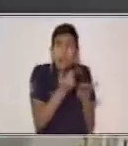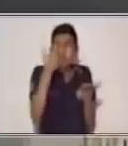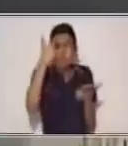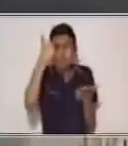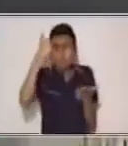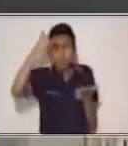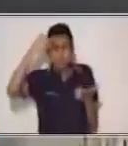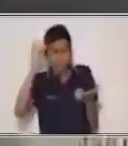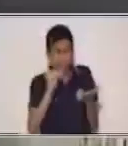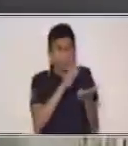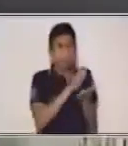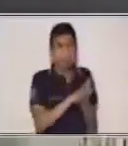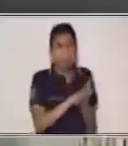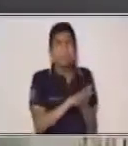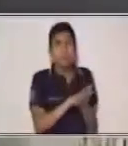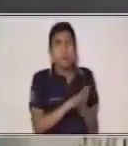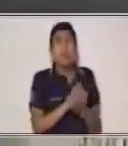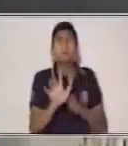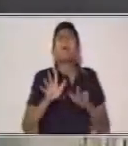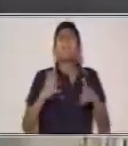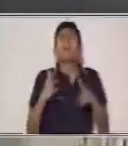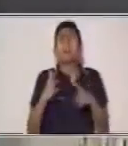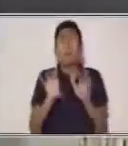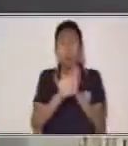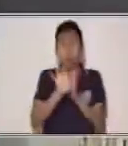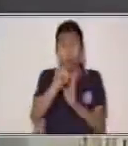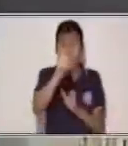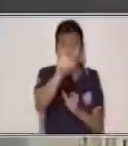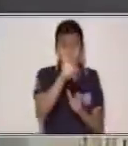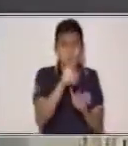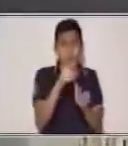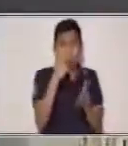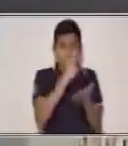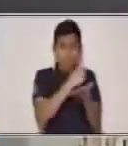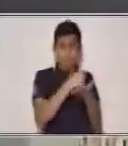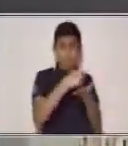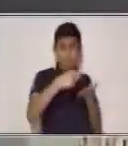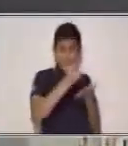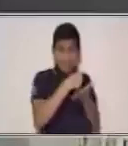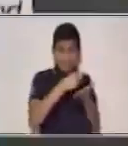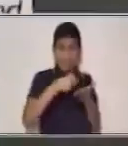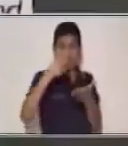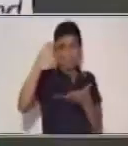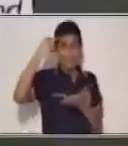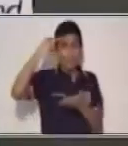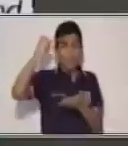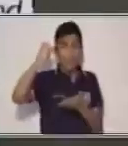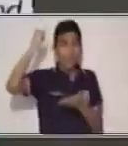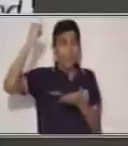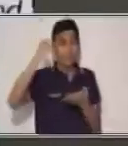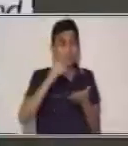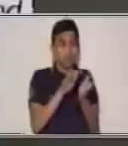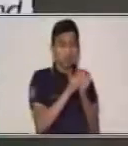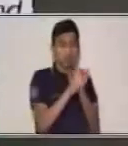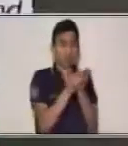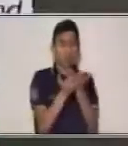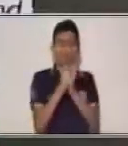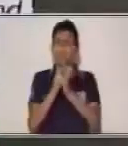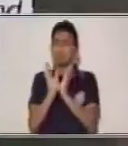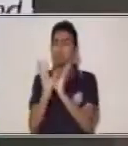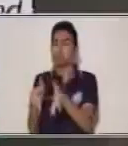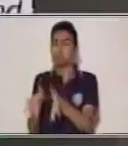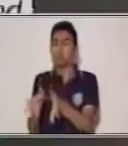también permite que las nuevas generaciones puedan escribir nuevas historias. Entonces, es importante